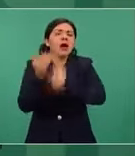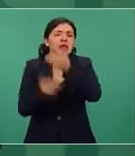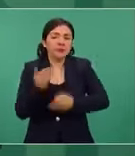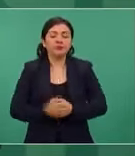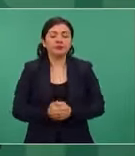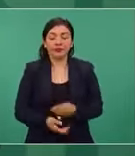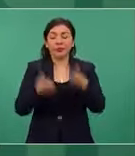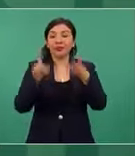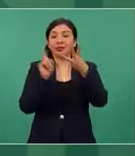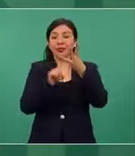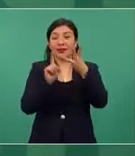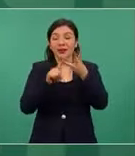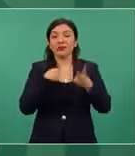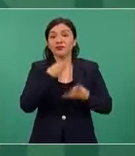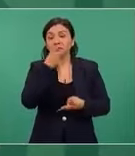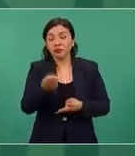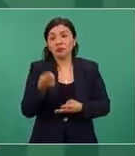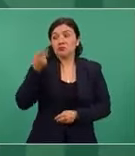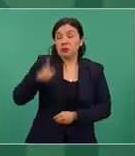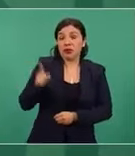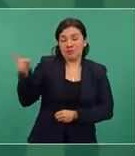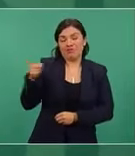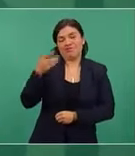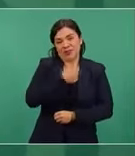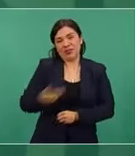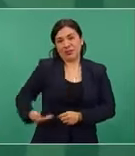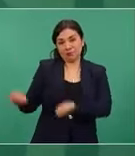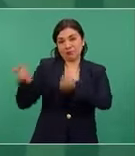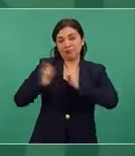Tercer asunto a comentarles por instrucciones del señor presidente.